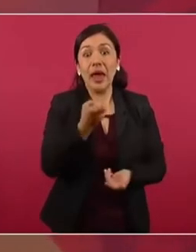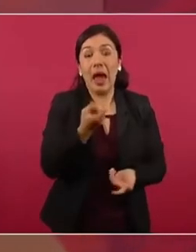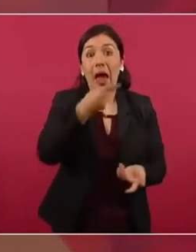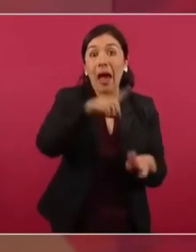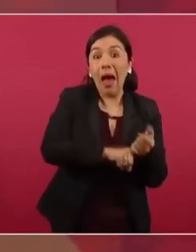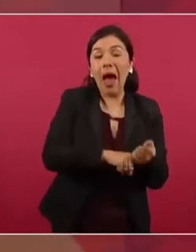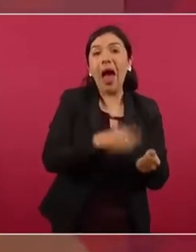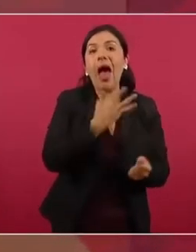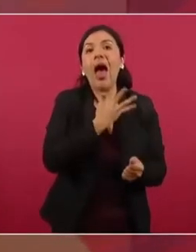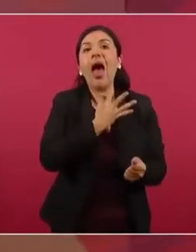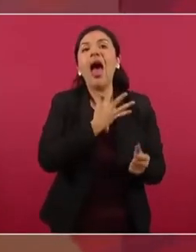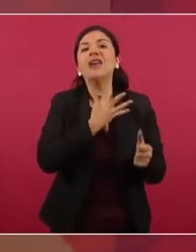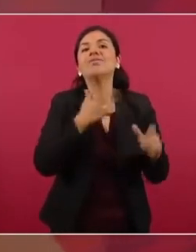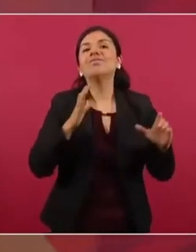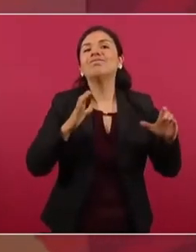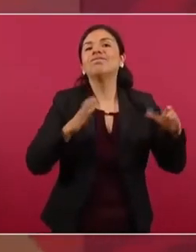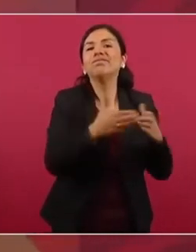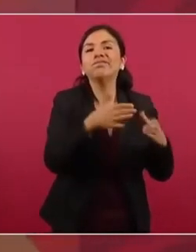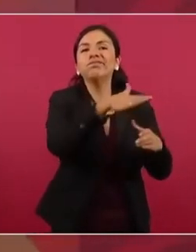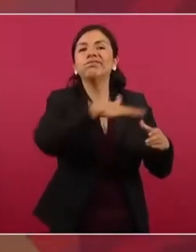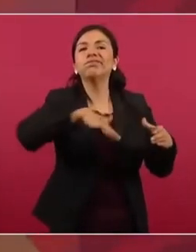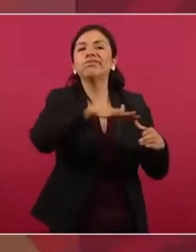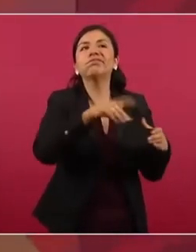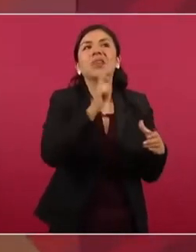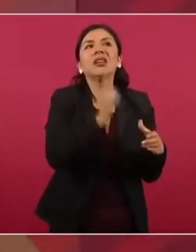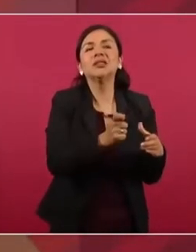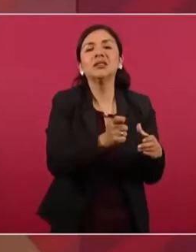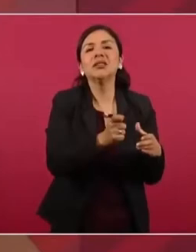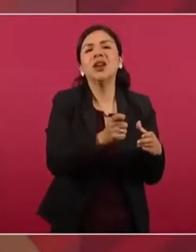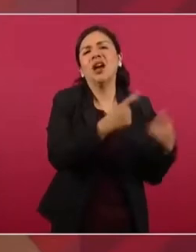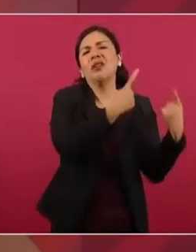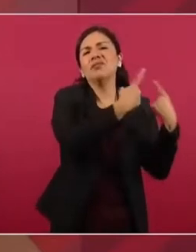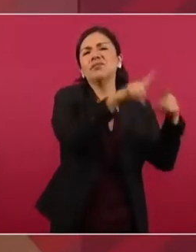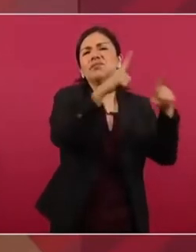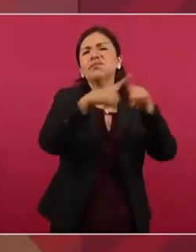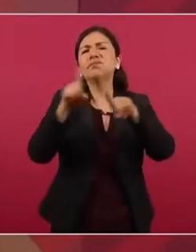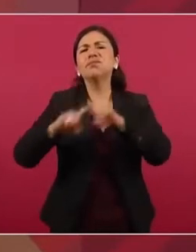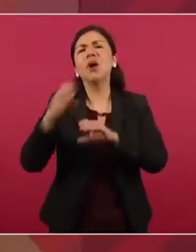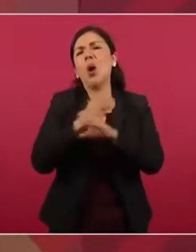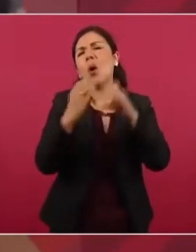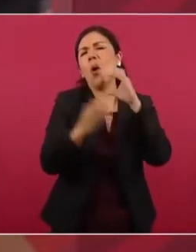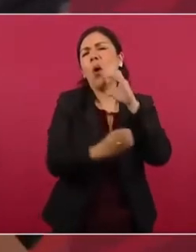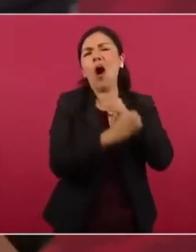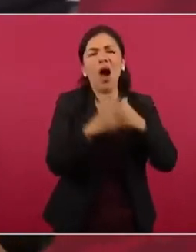de una serie de factores. Entonces,